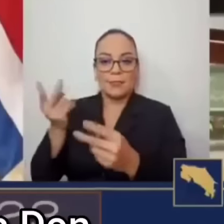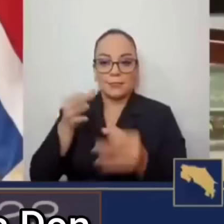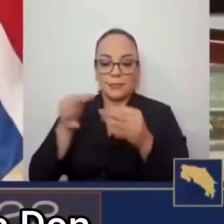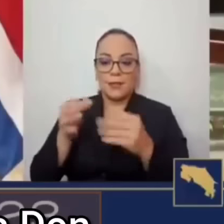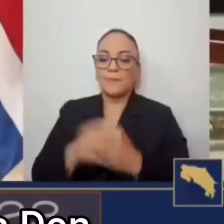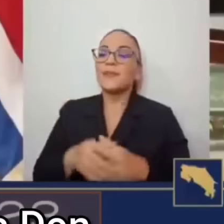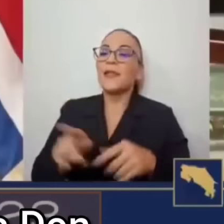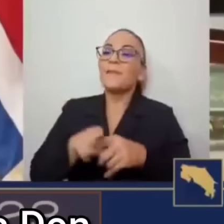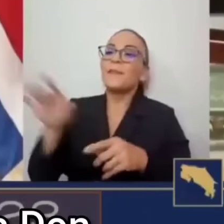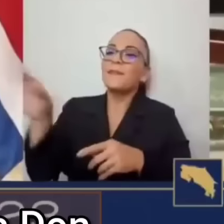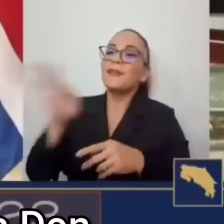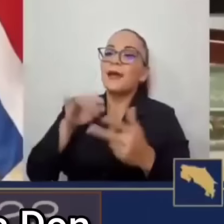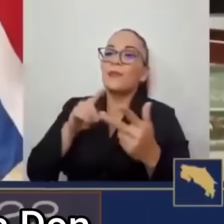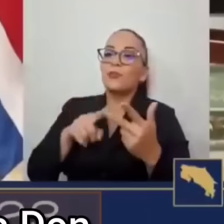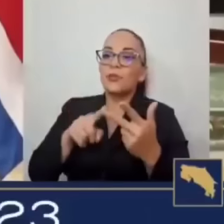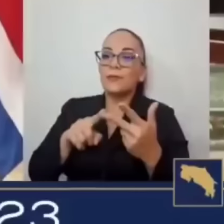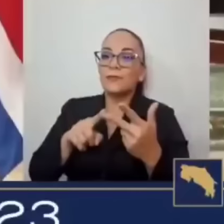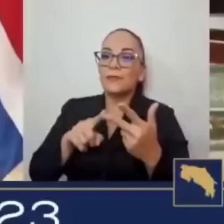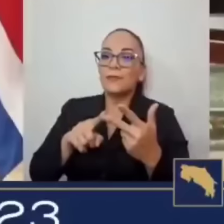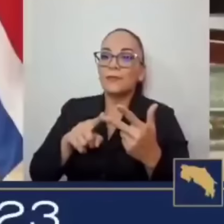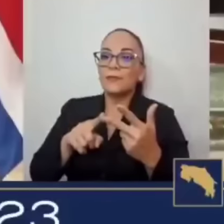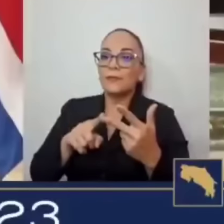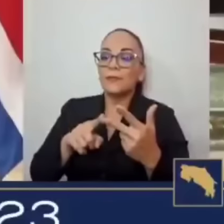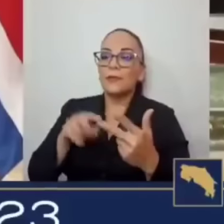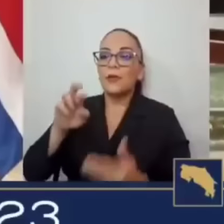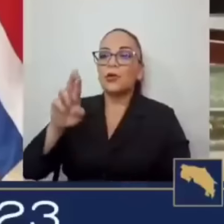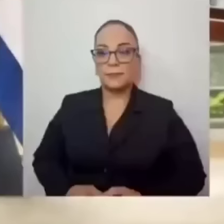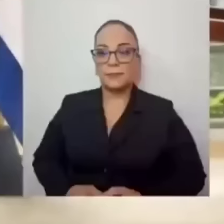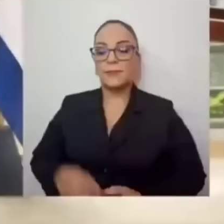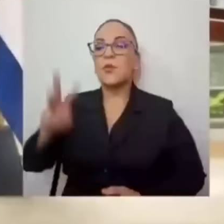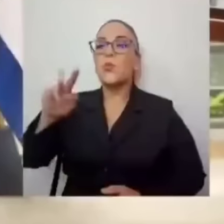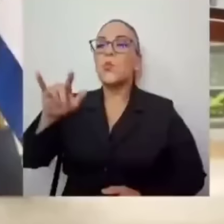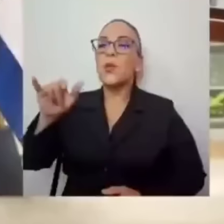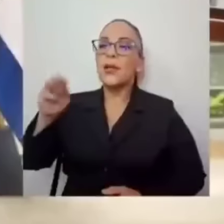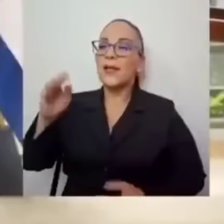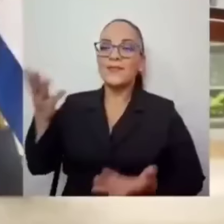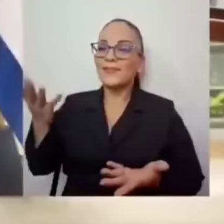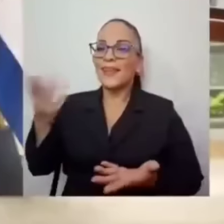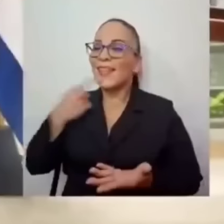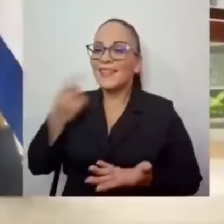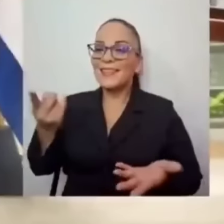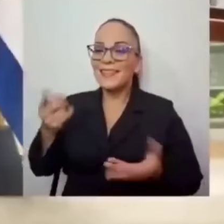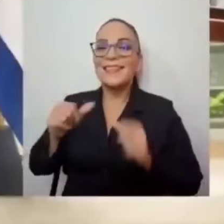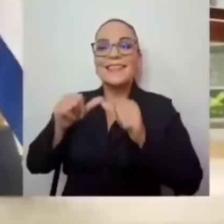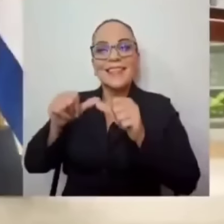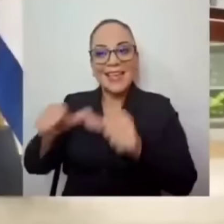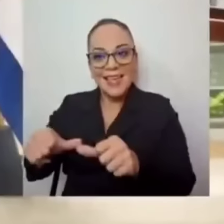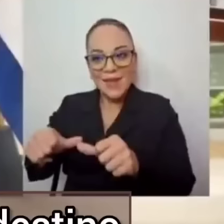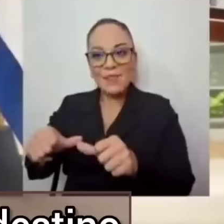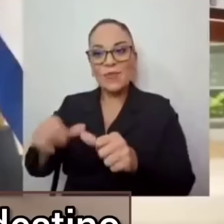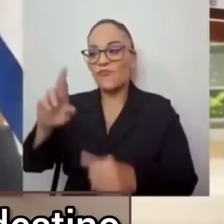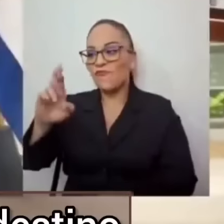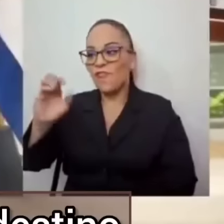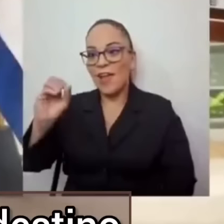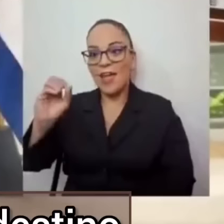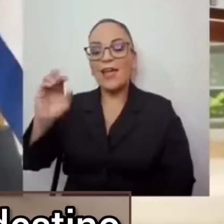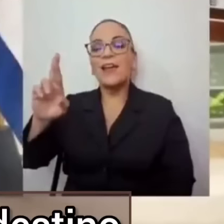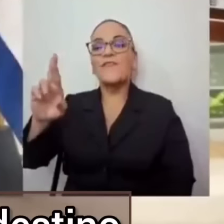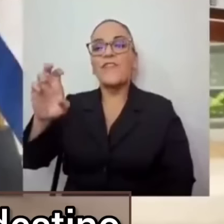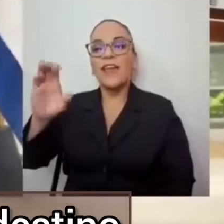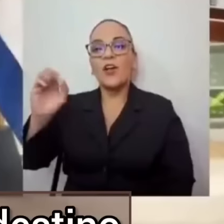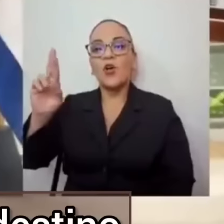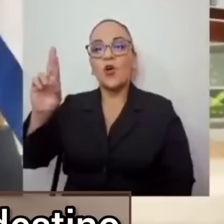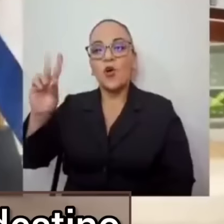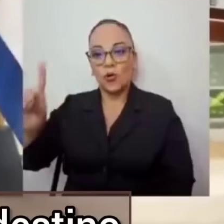invitamos a pasar al frente a don Rubén Acón de Canatura. Seguimos rompiendo récords, seguimos apareciendo